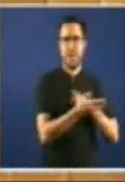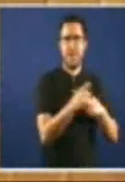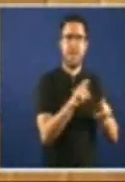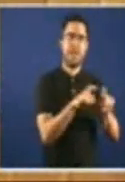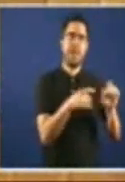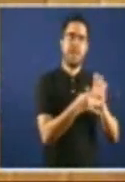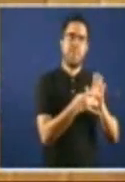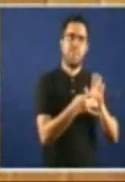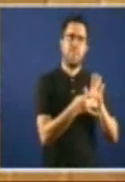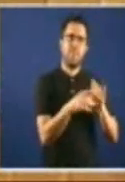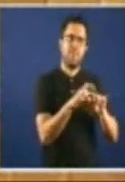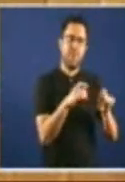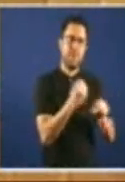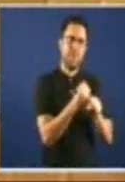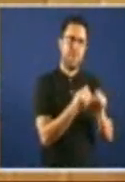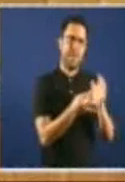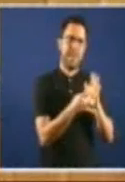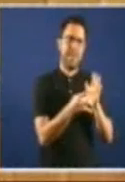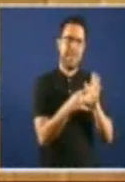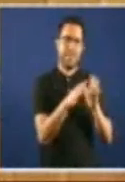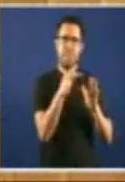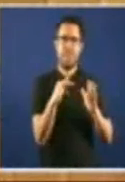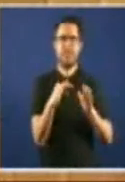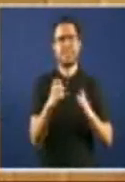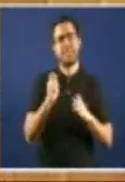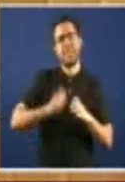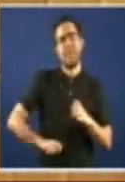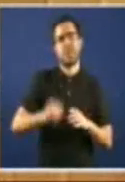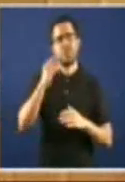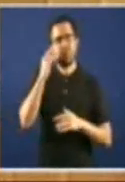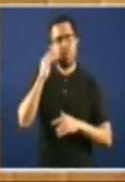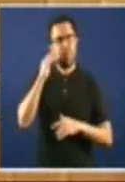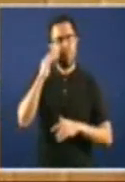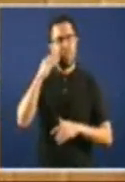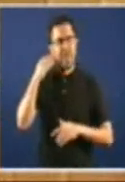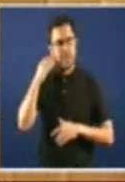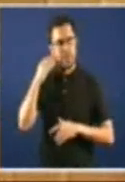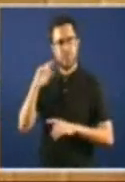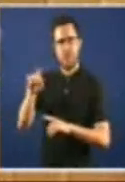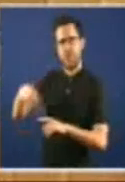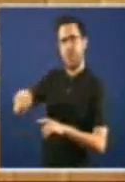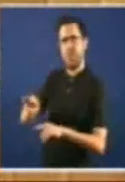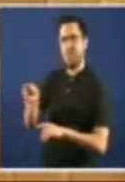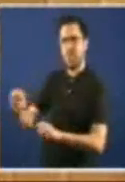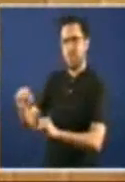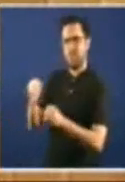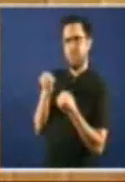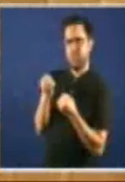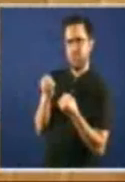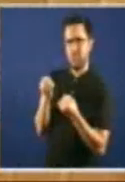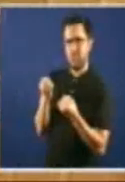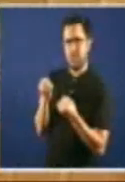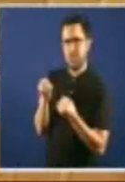o Partido Popular A Receita Que Queren Empresas Galegas Que Xeren Emprego De Pouca Calidade